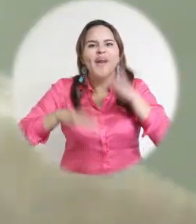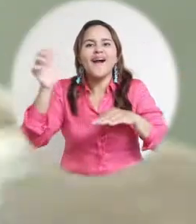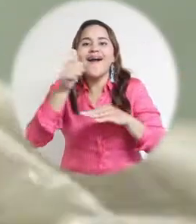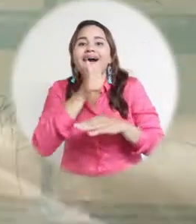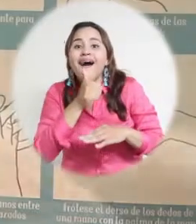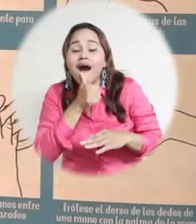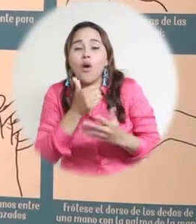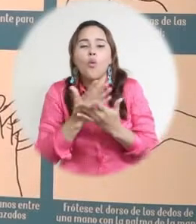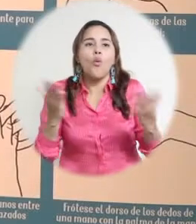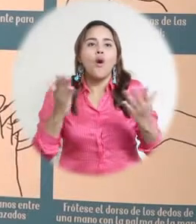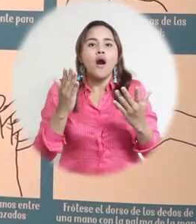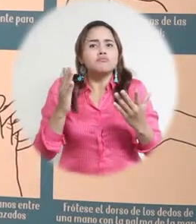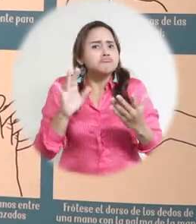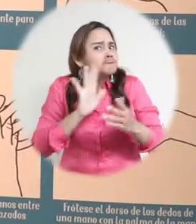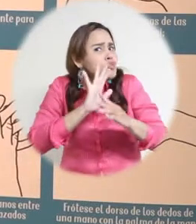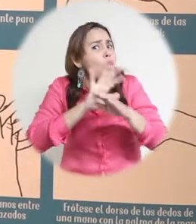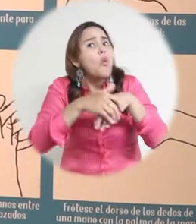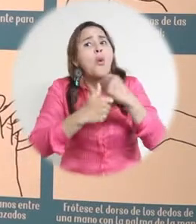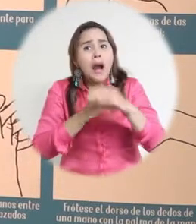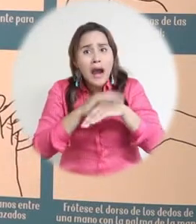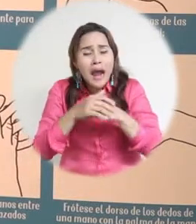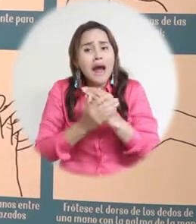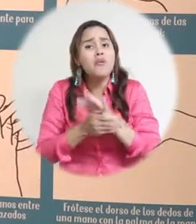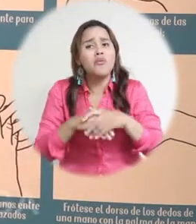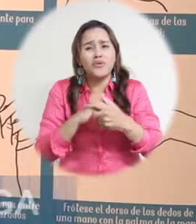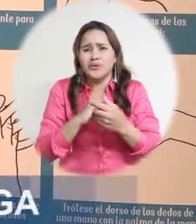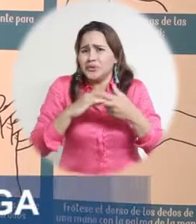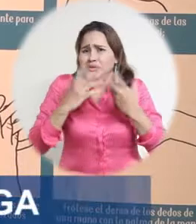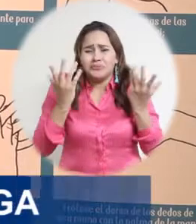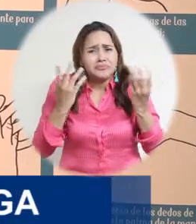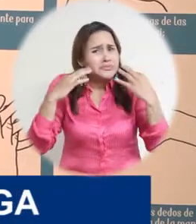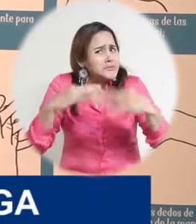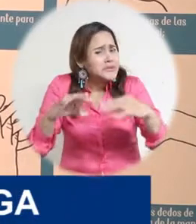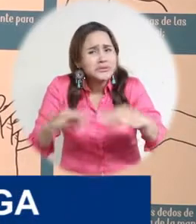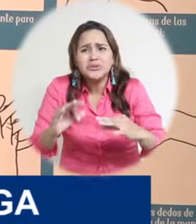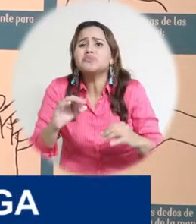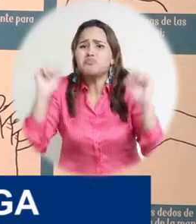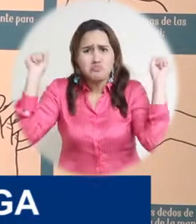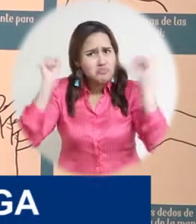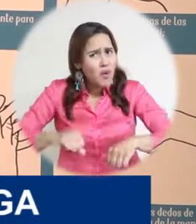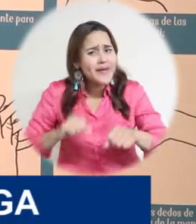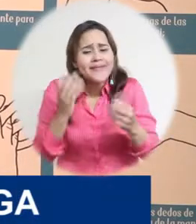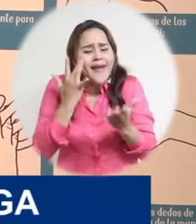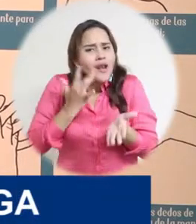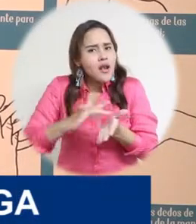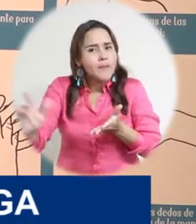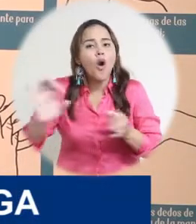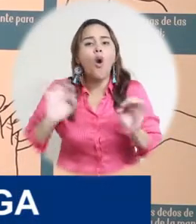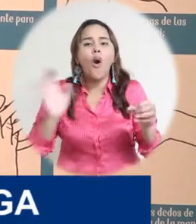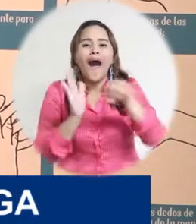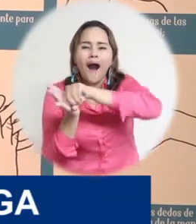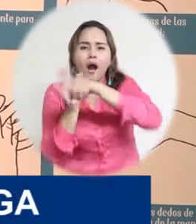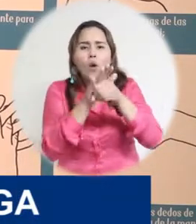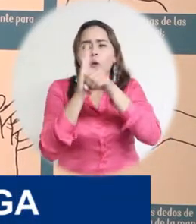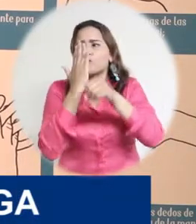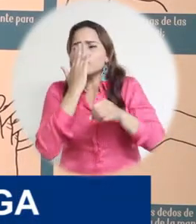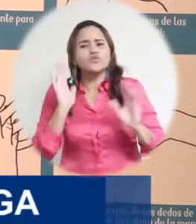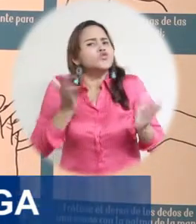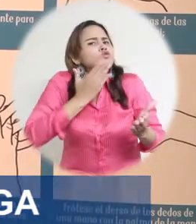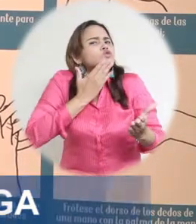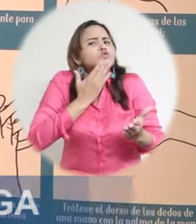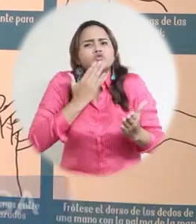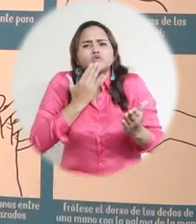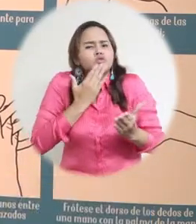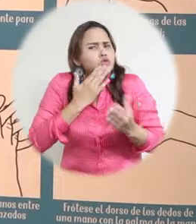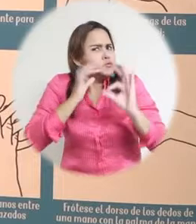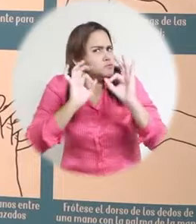el agua y el jabón normal, o sea, jabón común y corriente sin tanta cosa, es suficiente. El alcohol común y corriente sin tanta cosa,